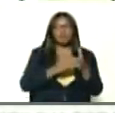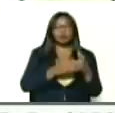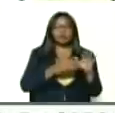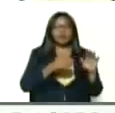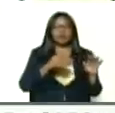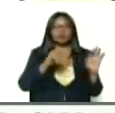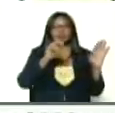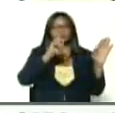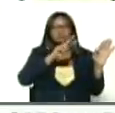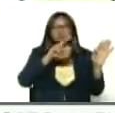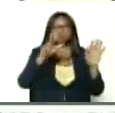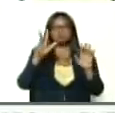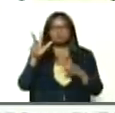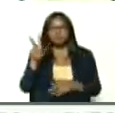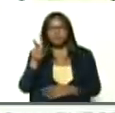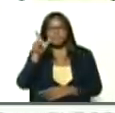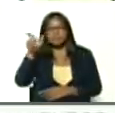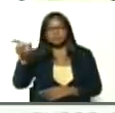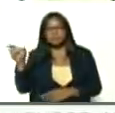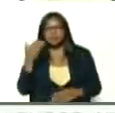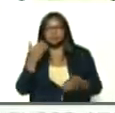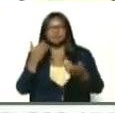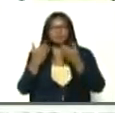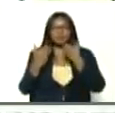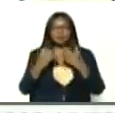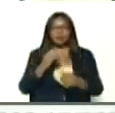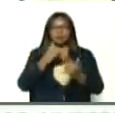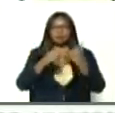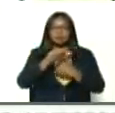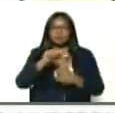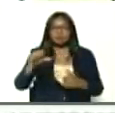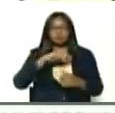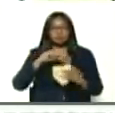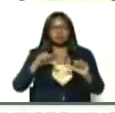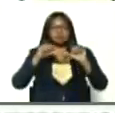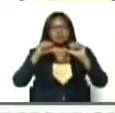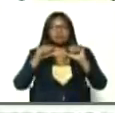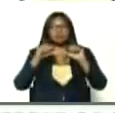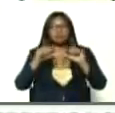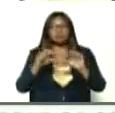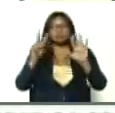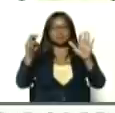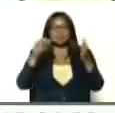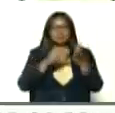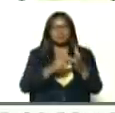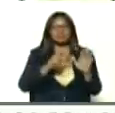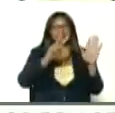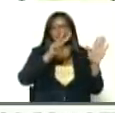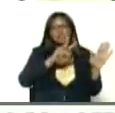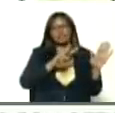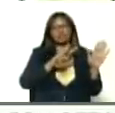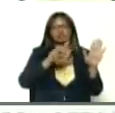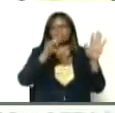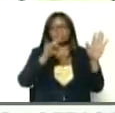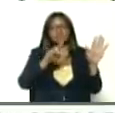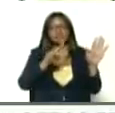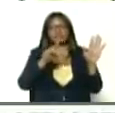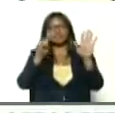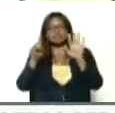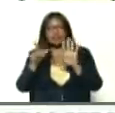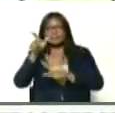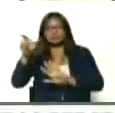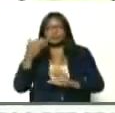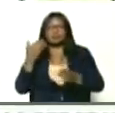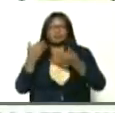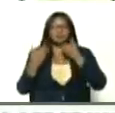casos activos, en la última semana, hemos mantenido, un promedio, de 7,766 casos,